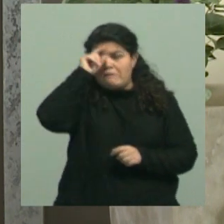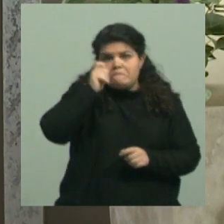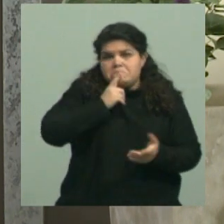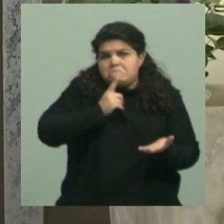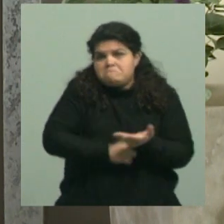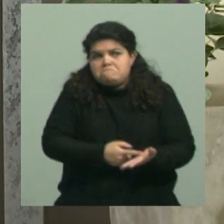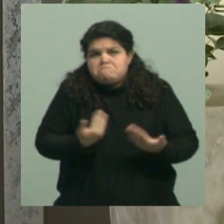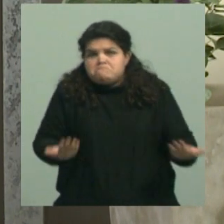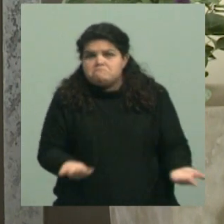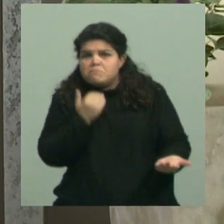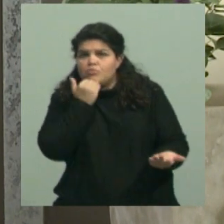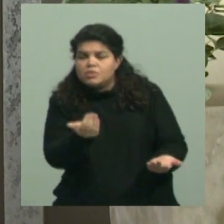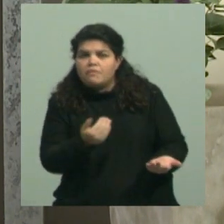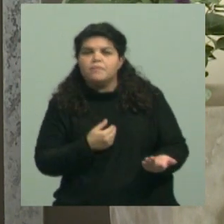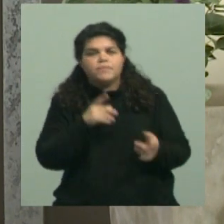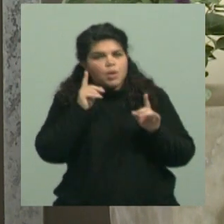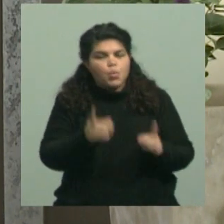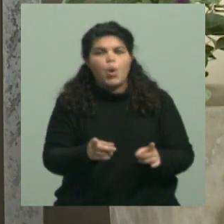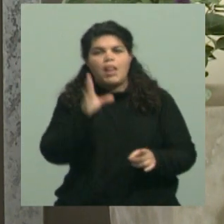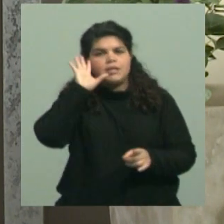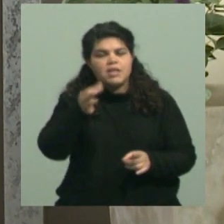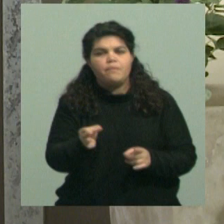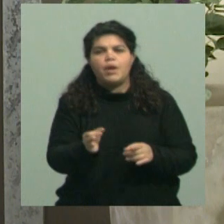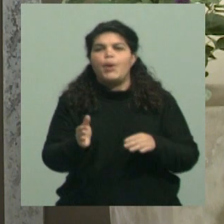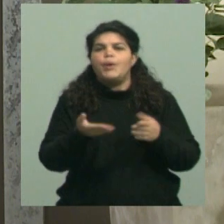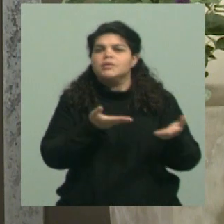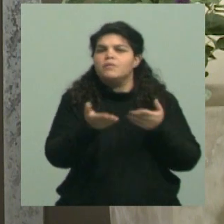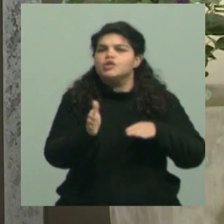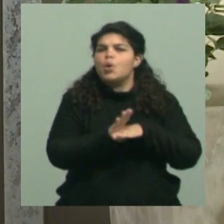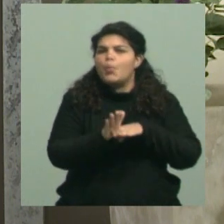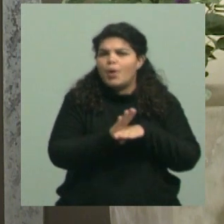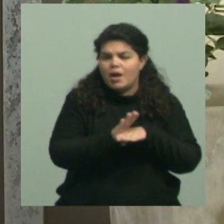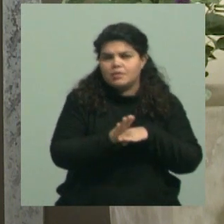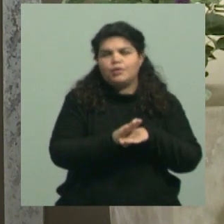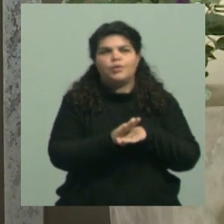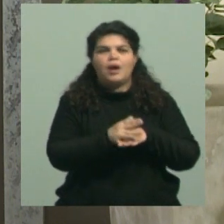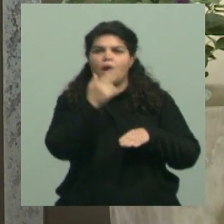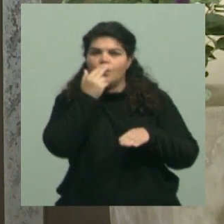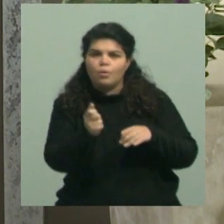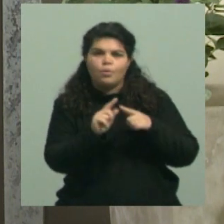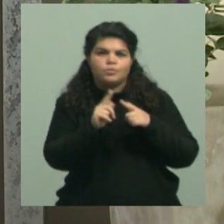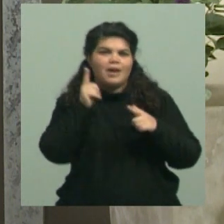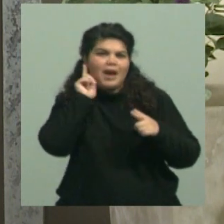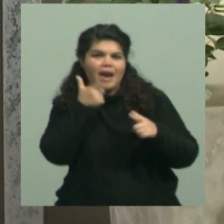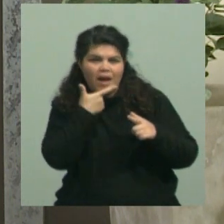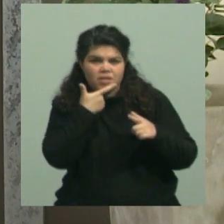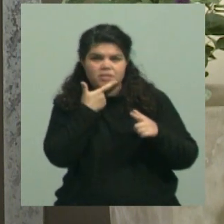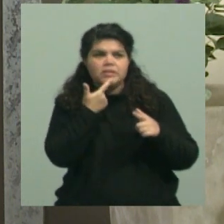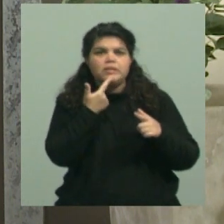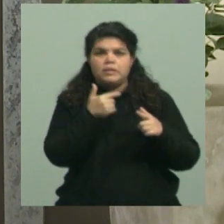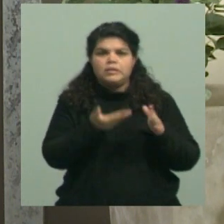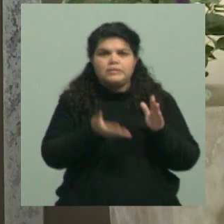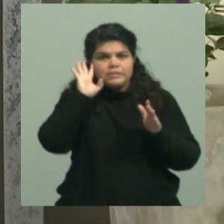servicios básicos como la electricidad y el gas, se entienden, va a tener incrementos importantes en lo que resta del año?